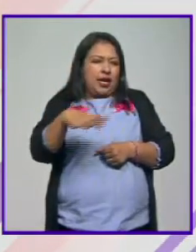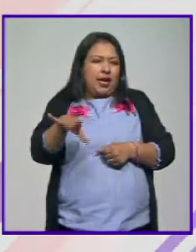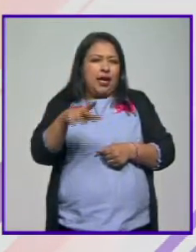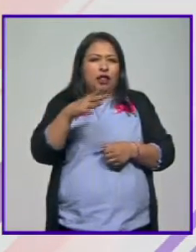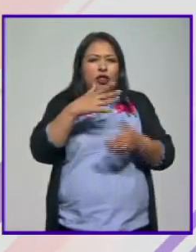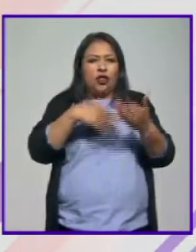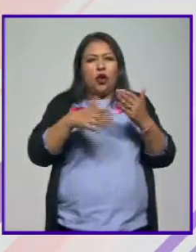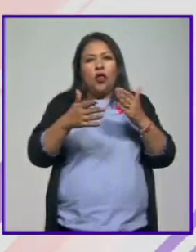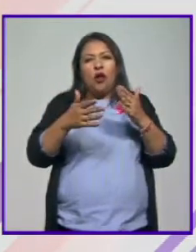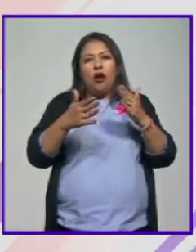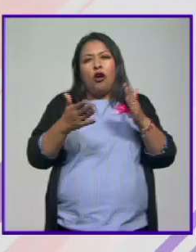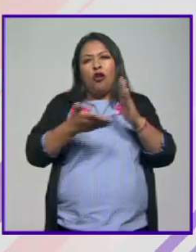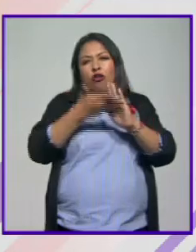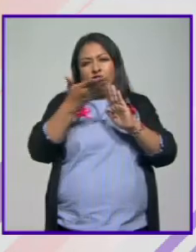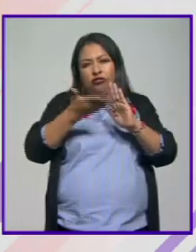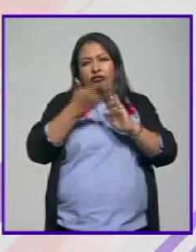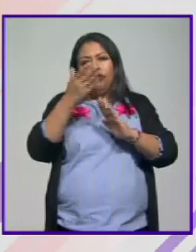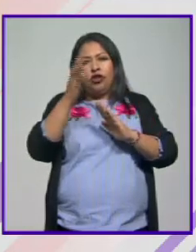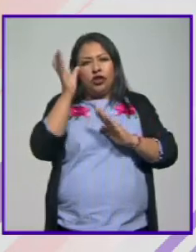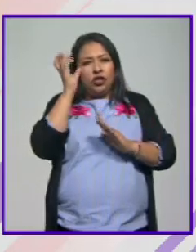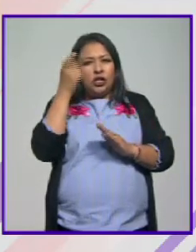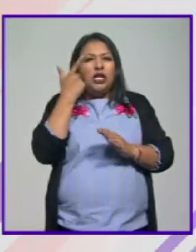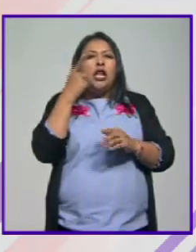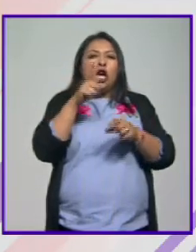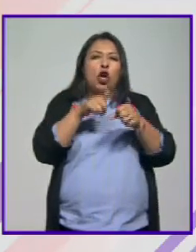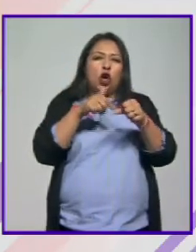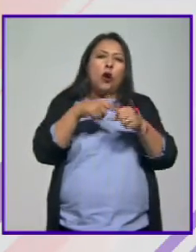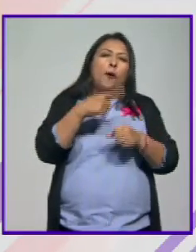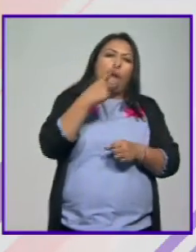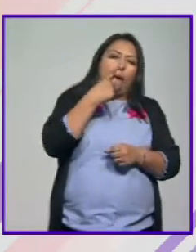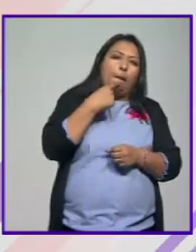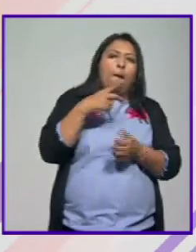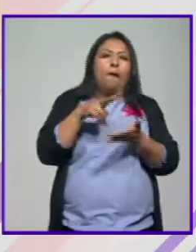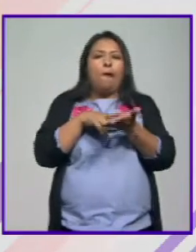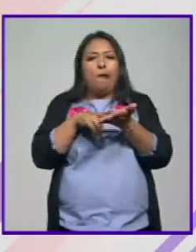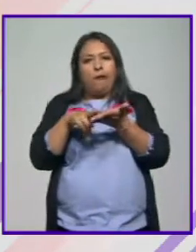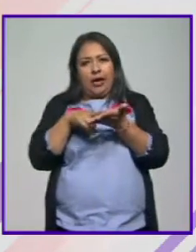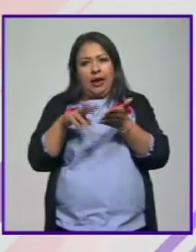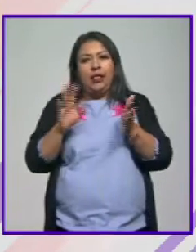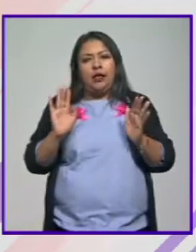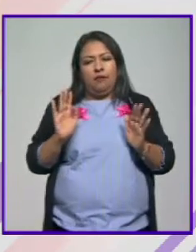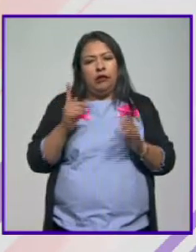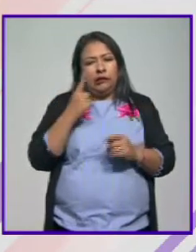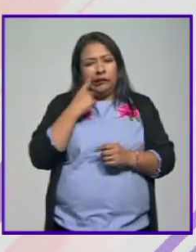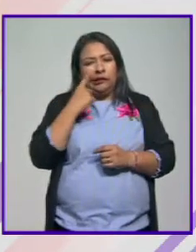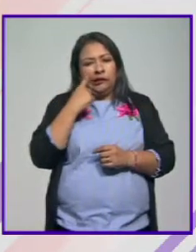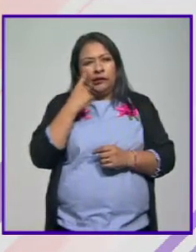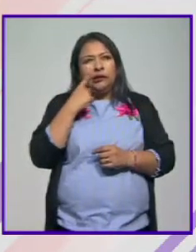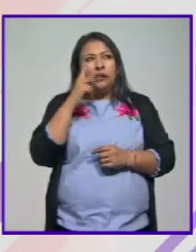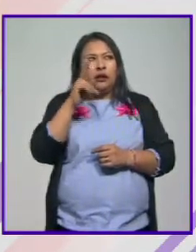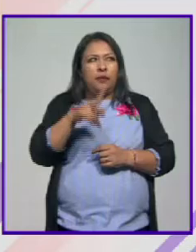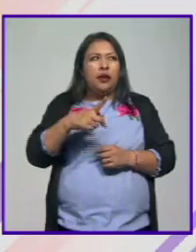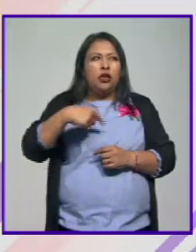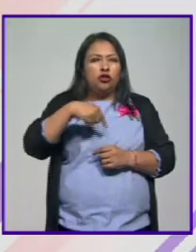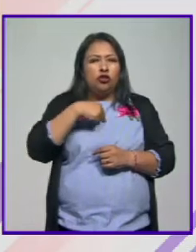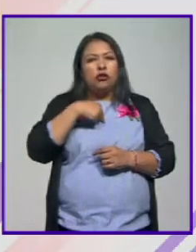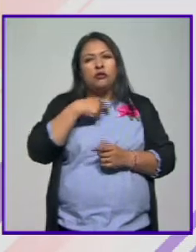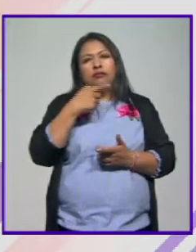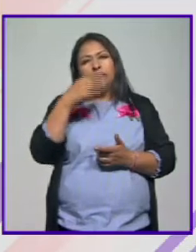la de toda la arquitectura china pues son el rojo y el verde ¿no? entonces digamos en nuestra en nuestra este racional